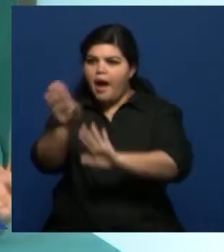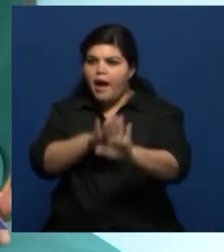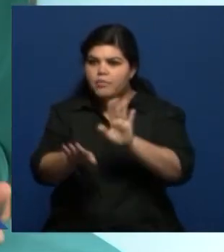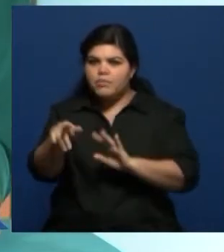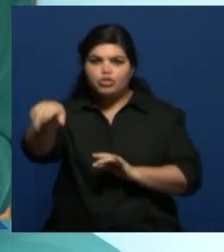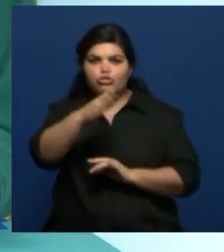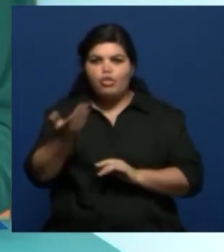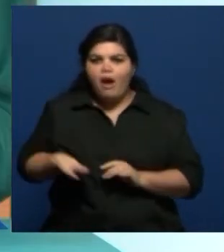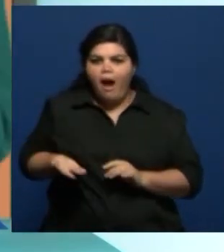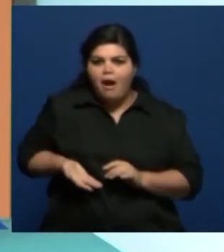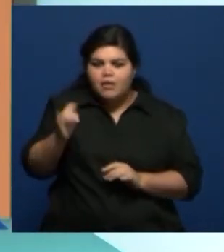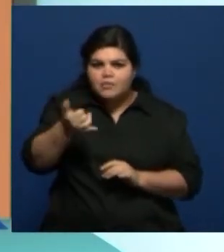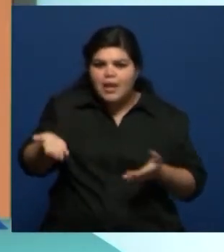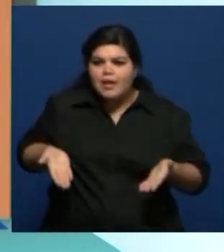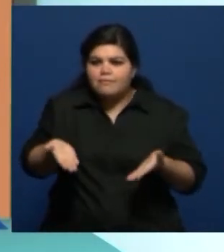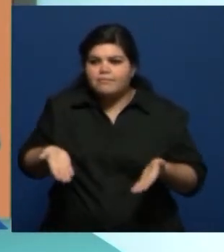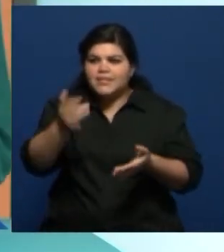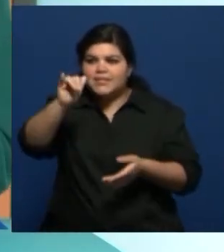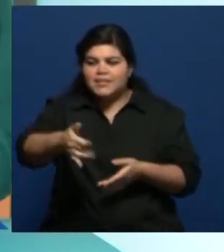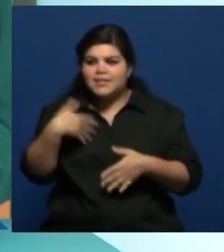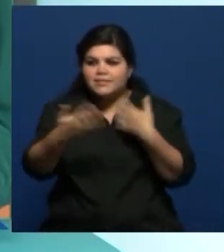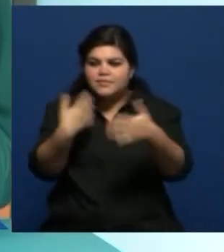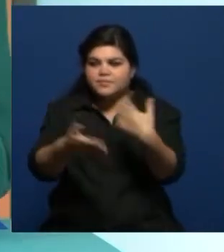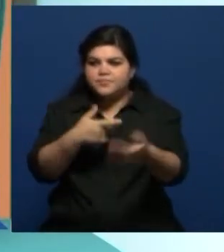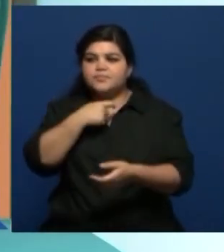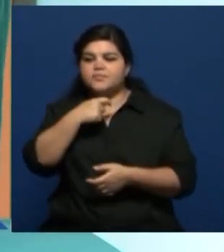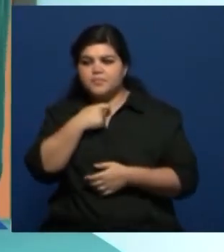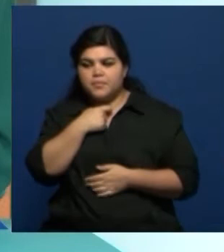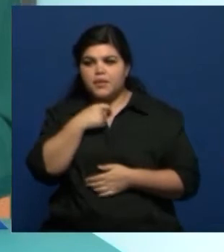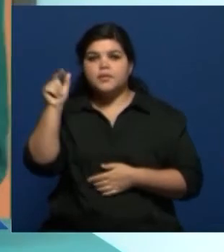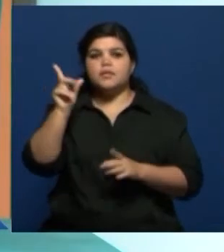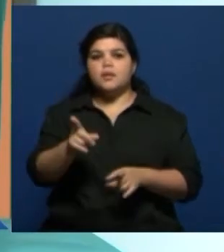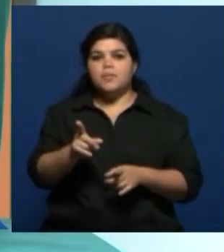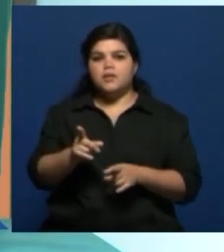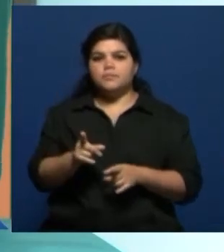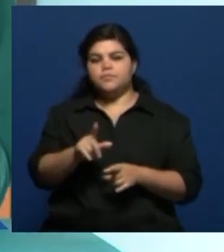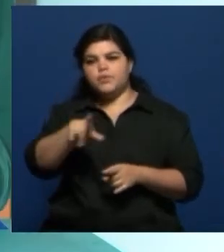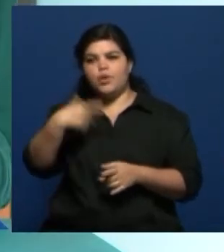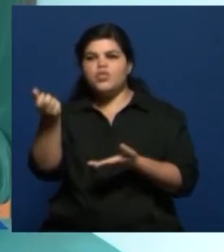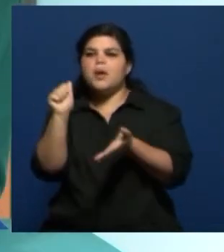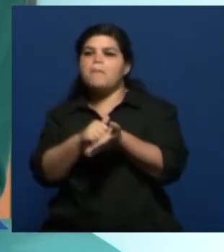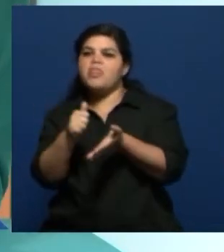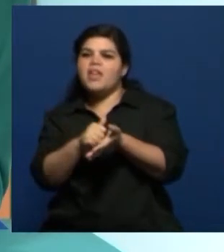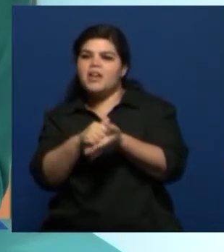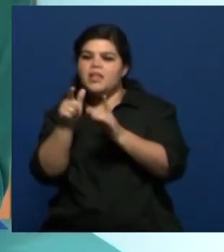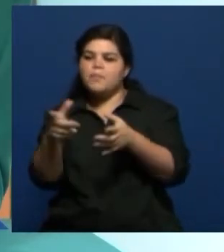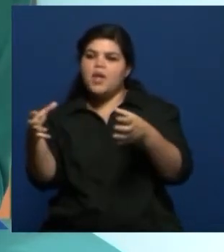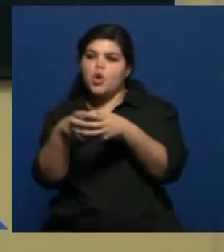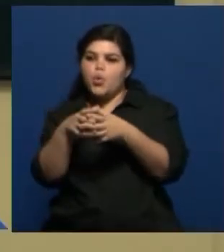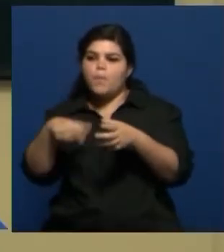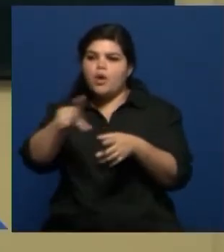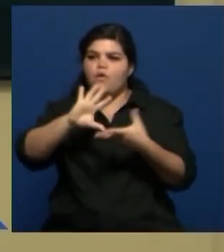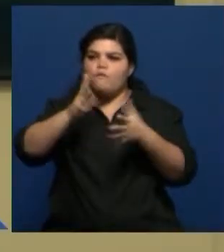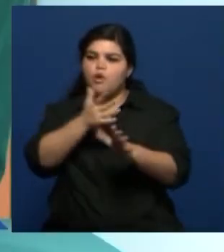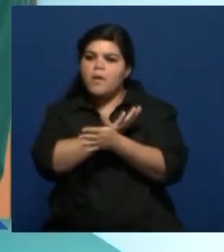de seguir. Claro. Hay madera también, porque son grupos que tienen artistas de trayectoria, pero que era nueva la formación. Claro.